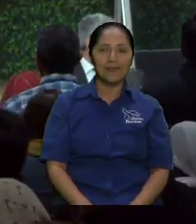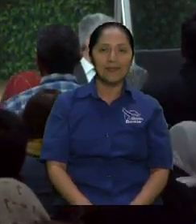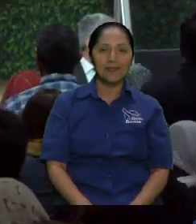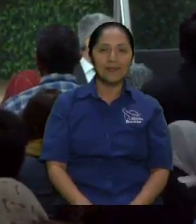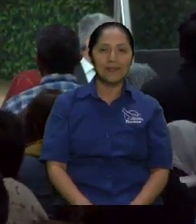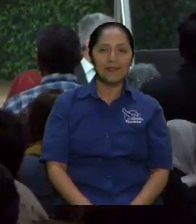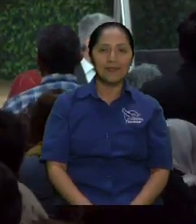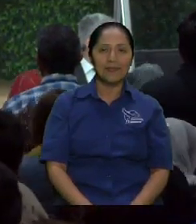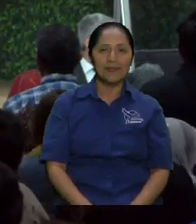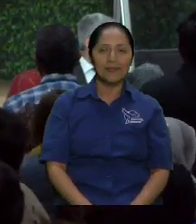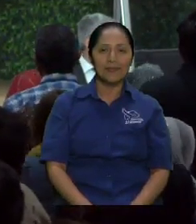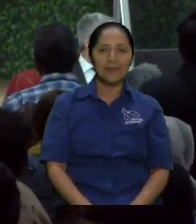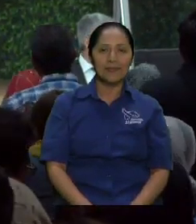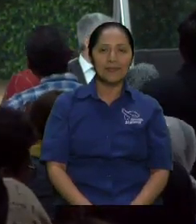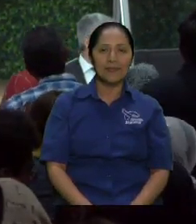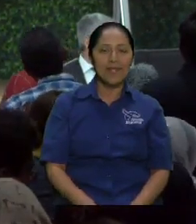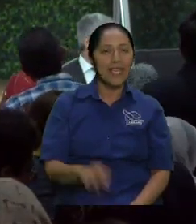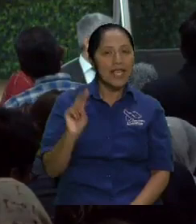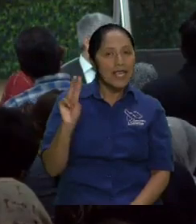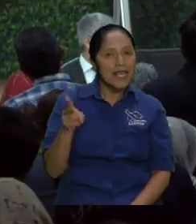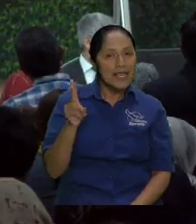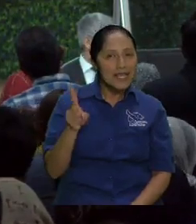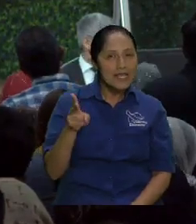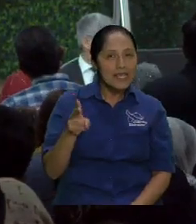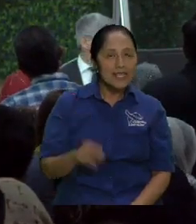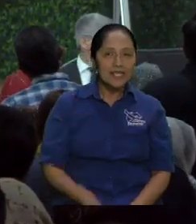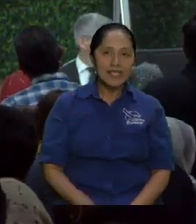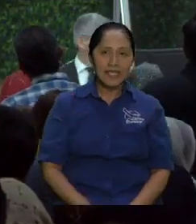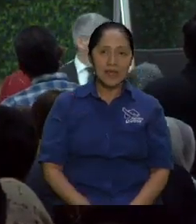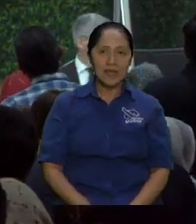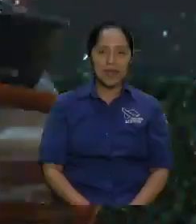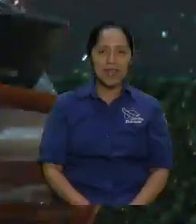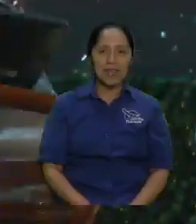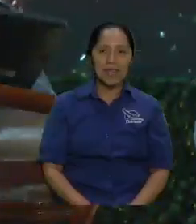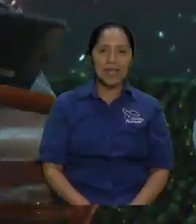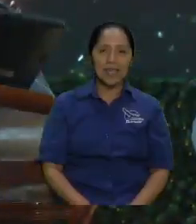siempre tenemos unos unos remas un poco